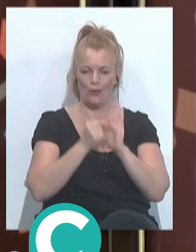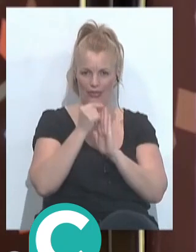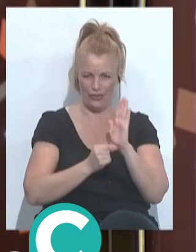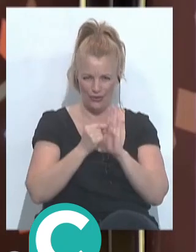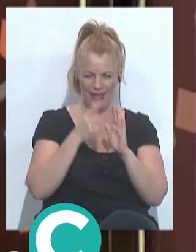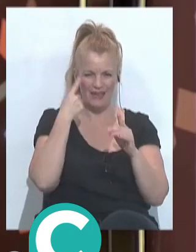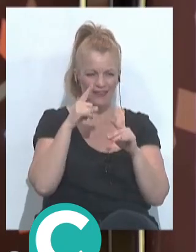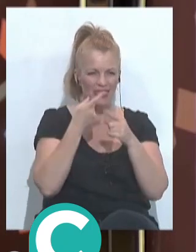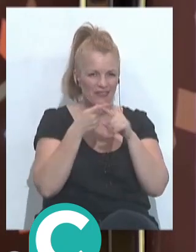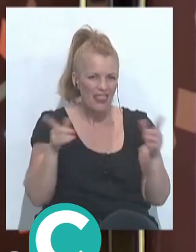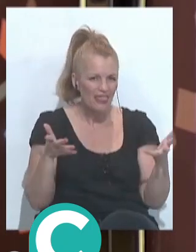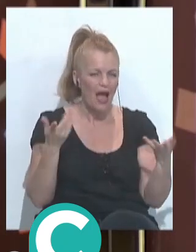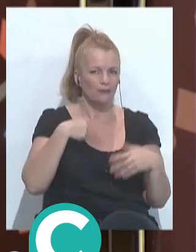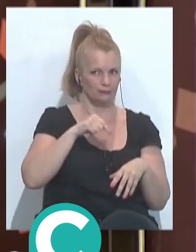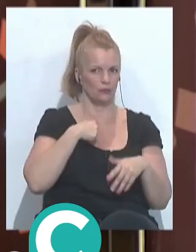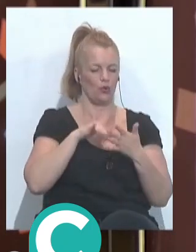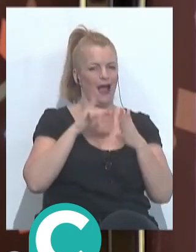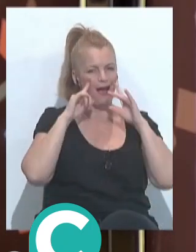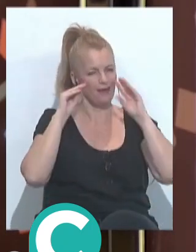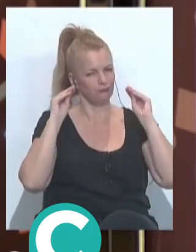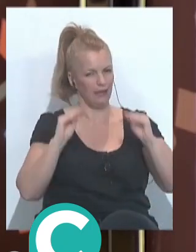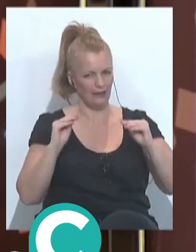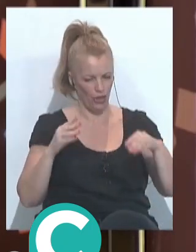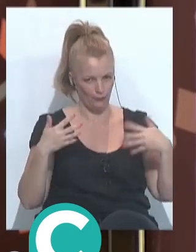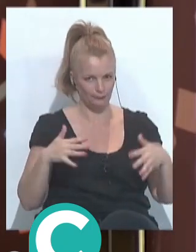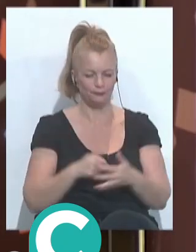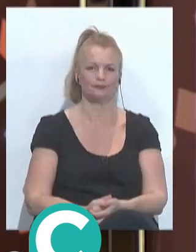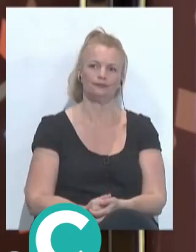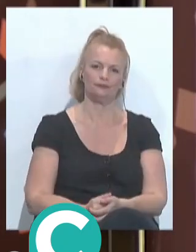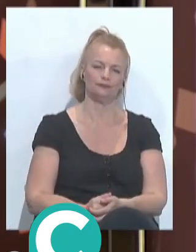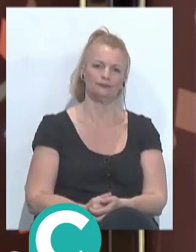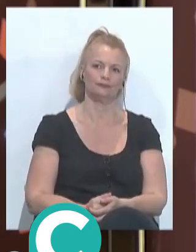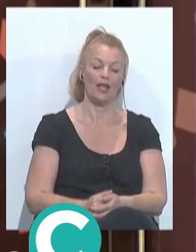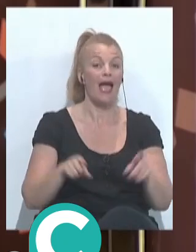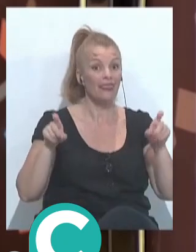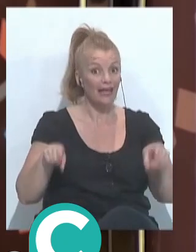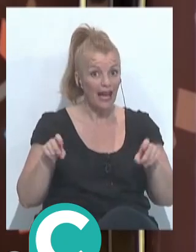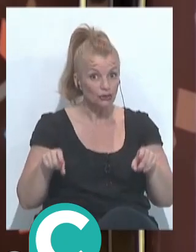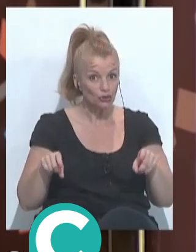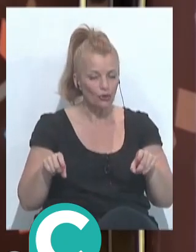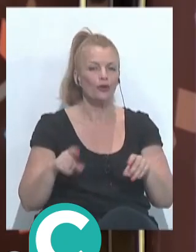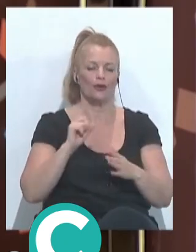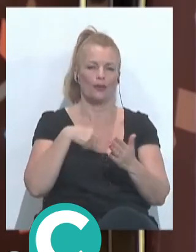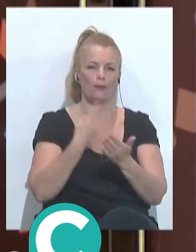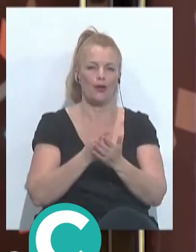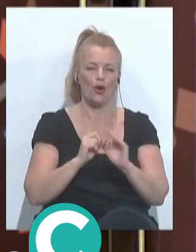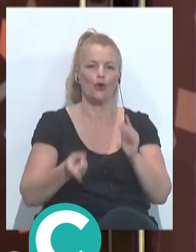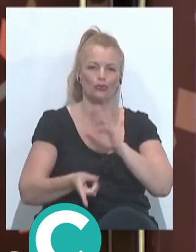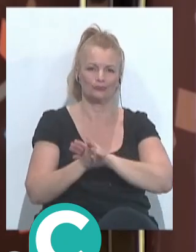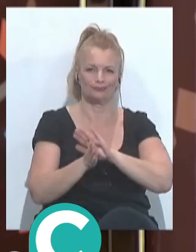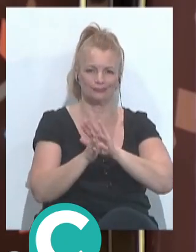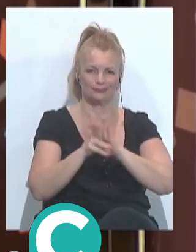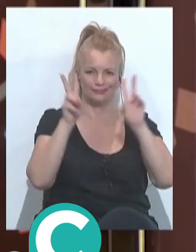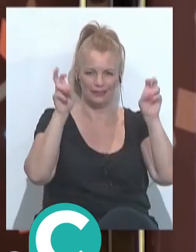diferencias que habíamos visto y de cosas que nos han llamado particularmente la atención. Un descansito, un panoncito breve y enseguida volvemos y